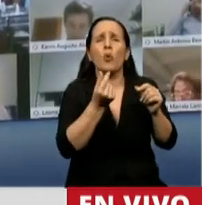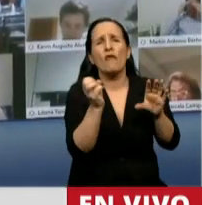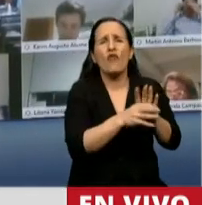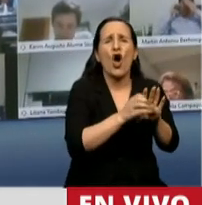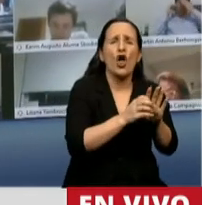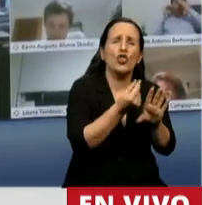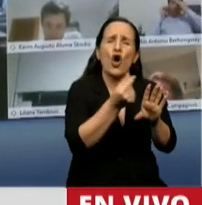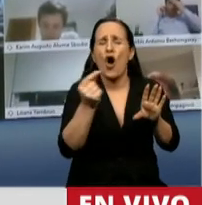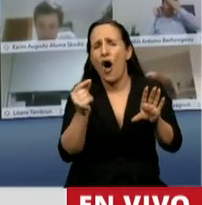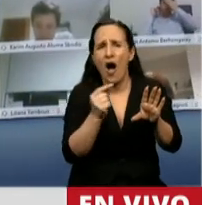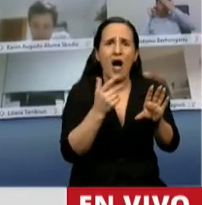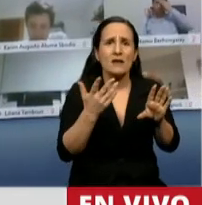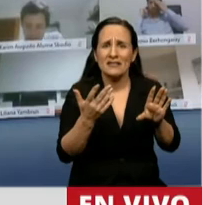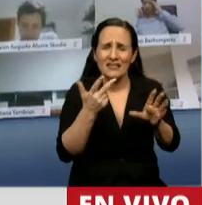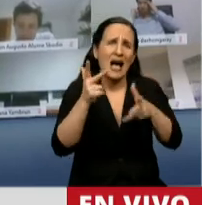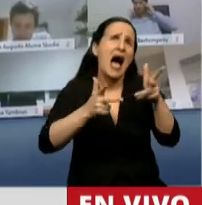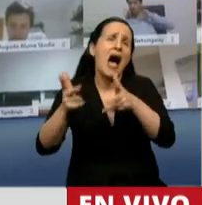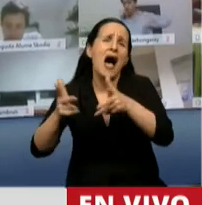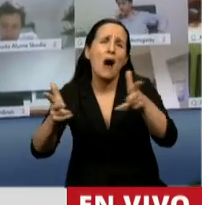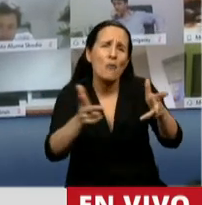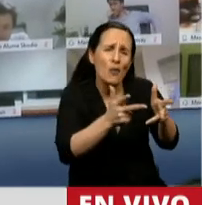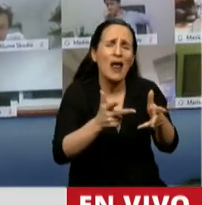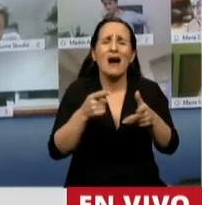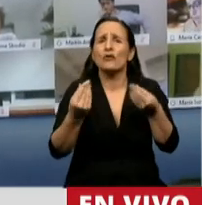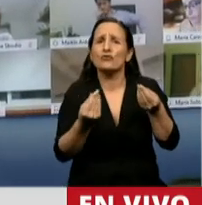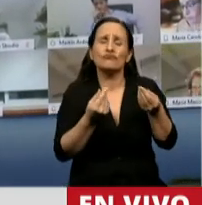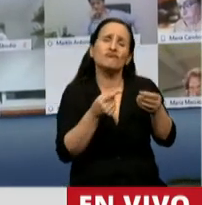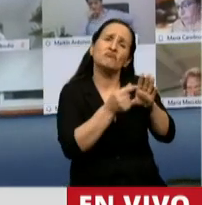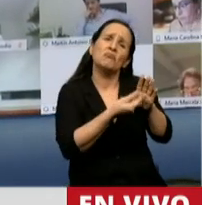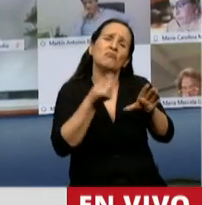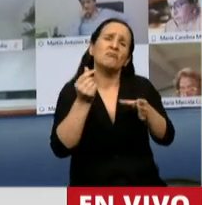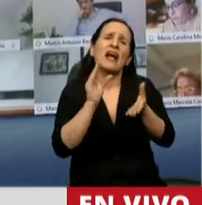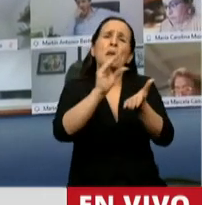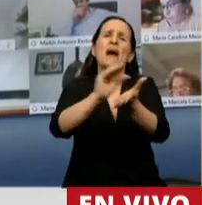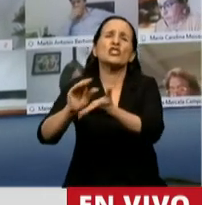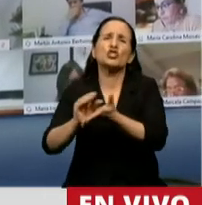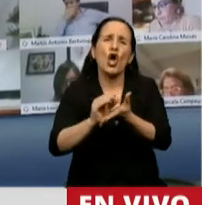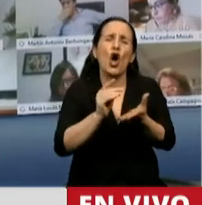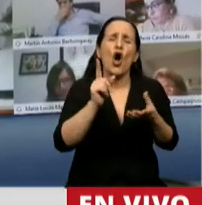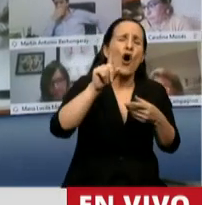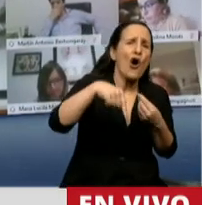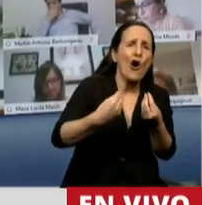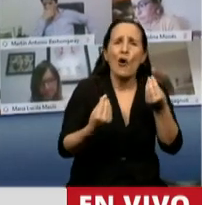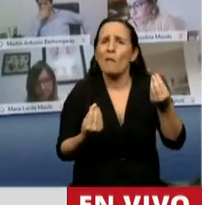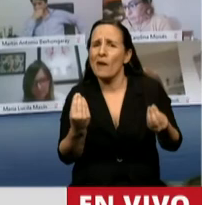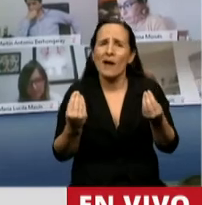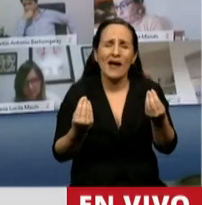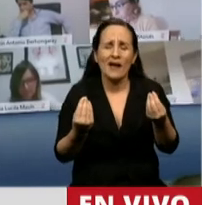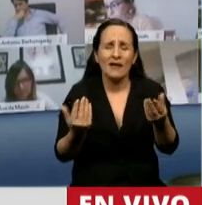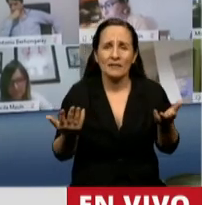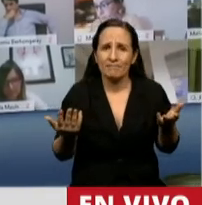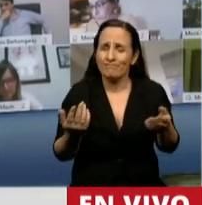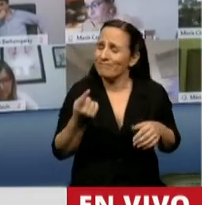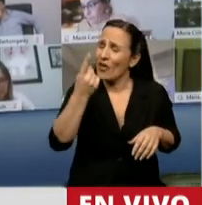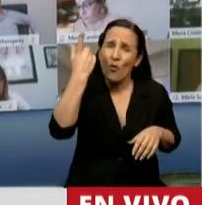hablado de qué manera se ha invertido en los distintos gobiernos. Y la única forma